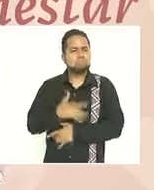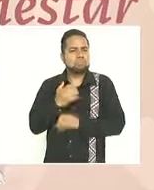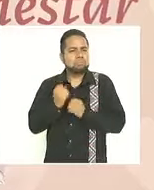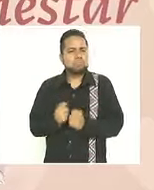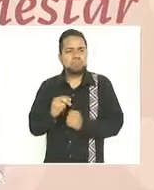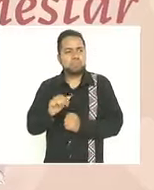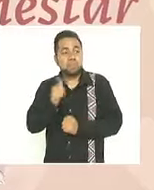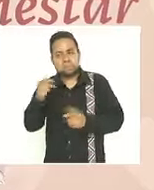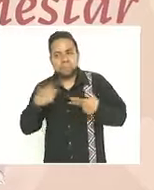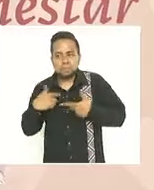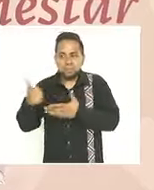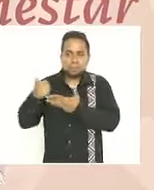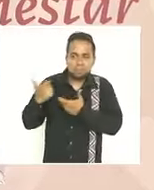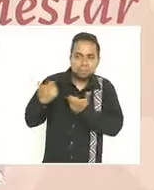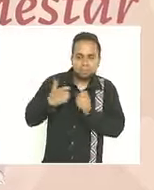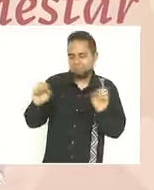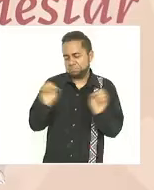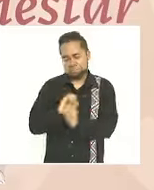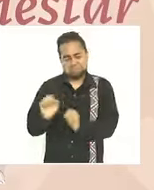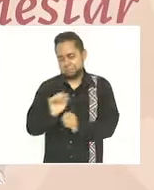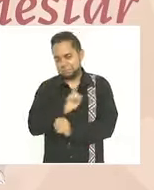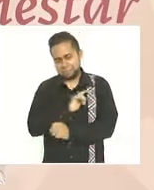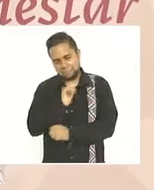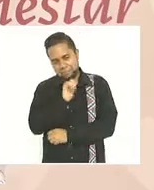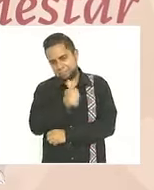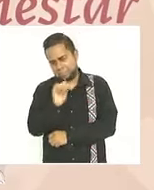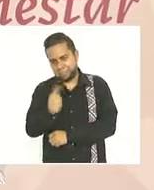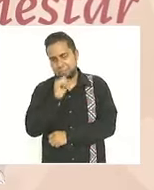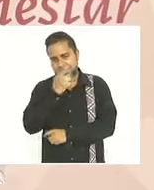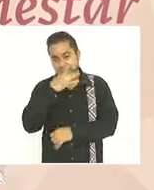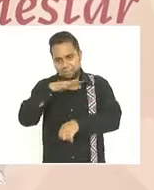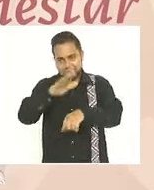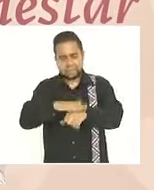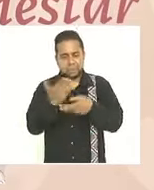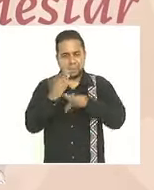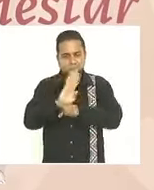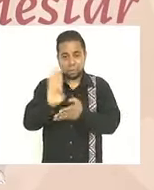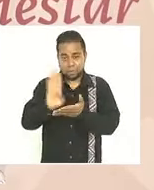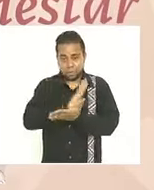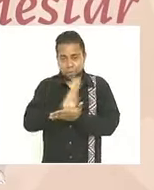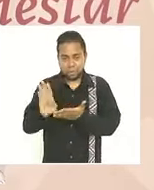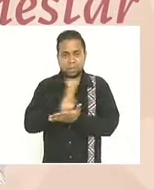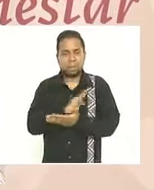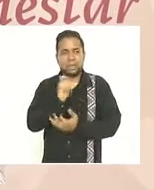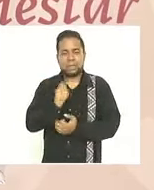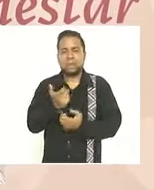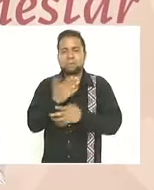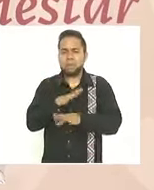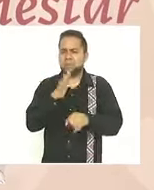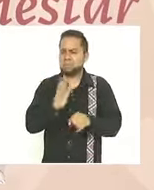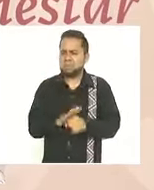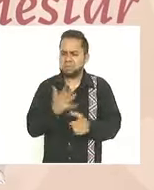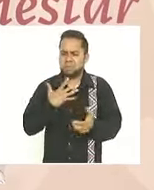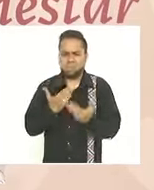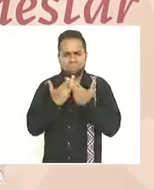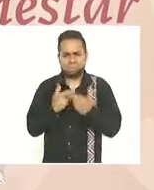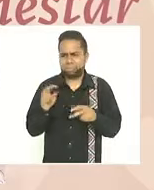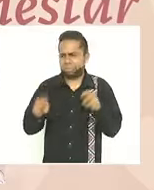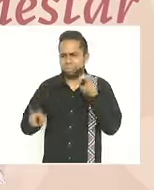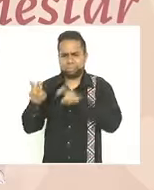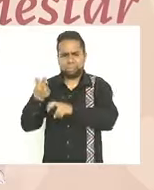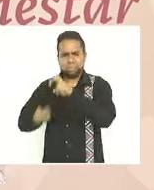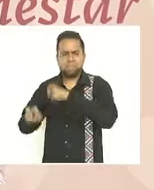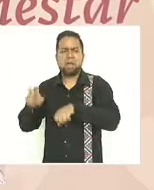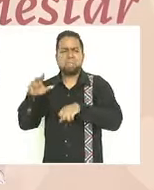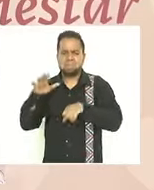hay intermediarios en la entrega además de compartirles que el Banco del Bienestar es el banco con más sucursales y que además va a